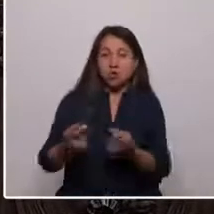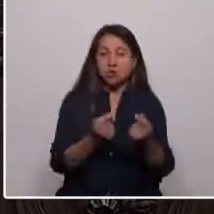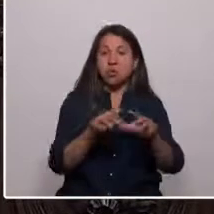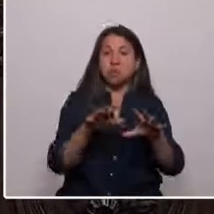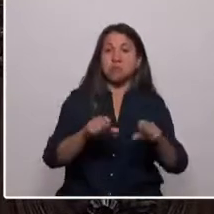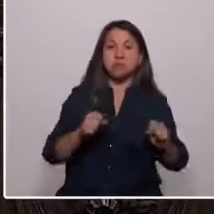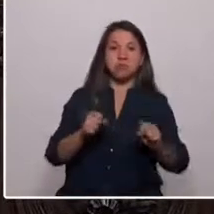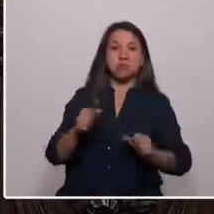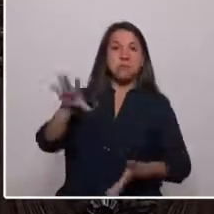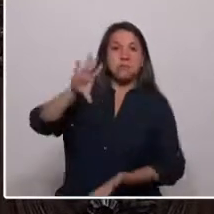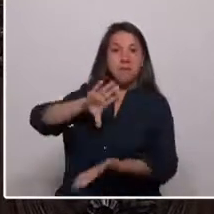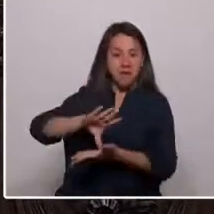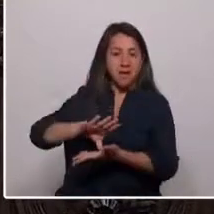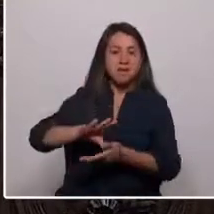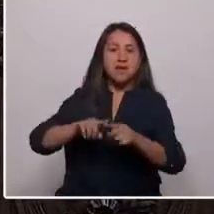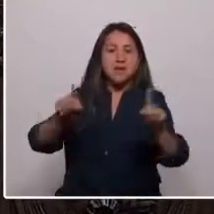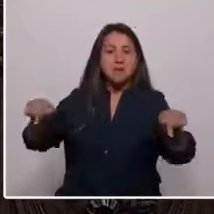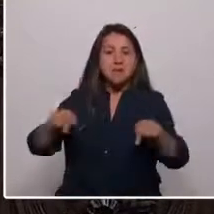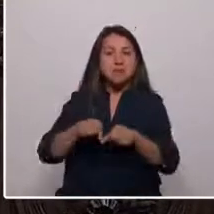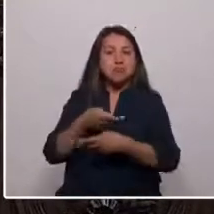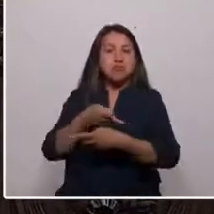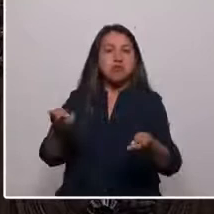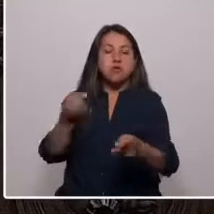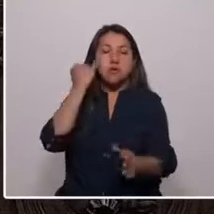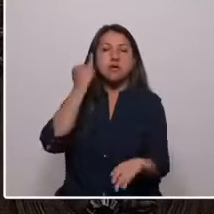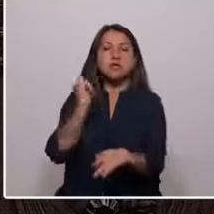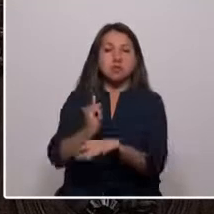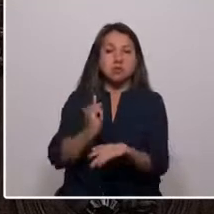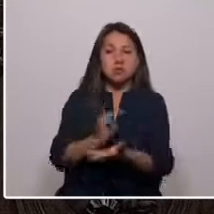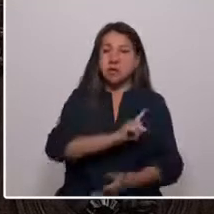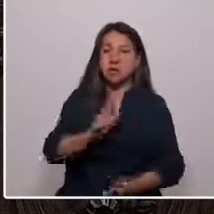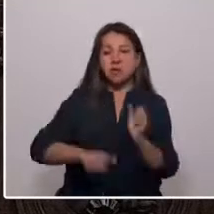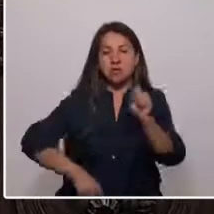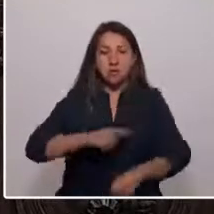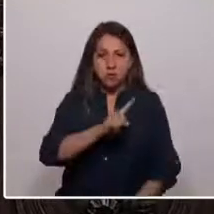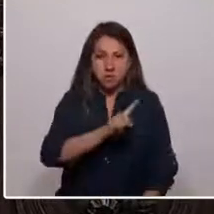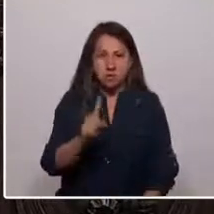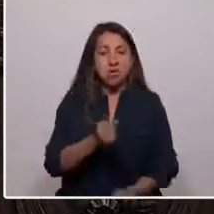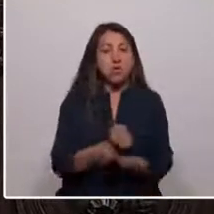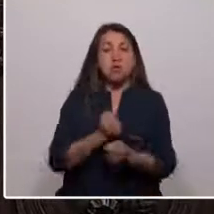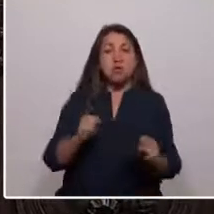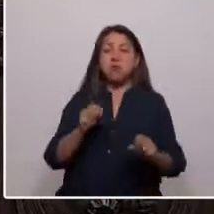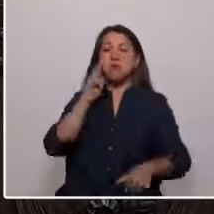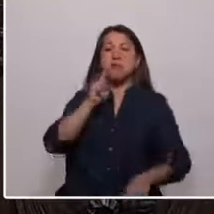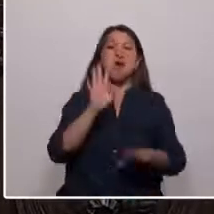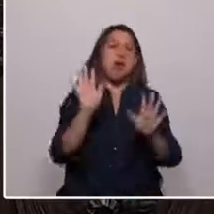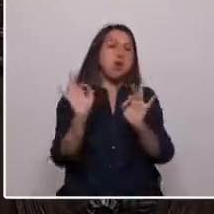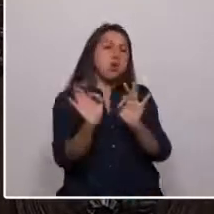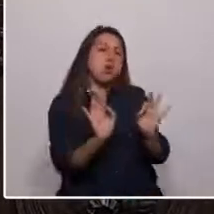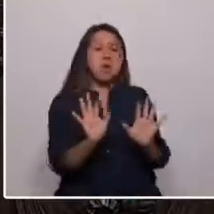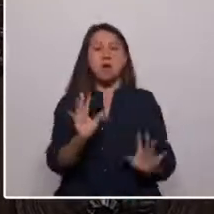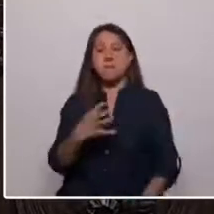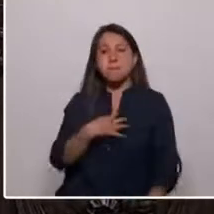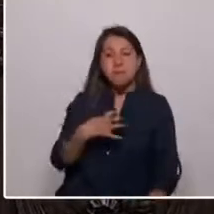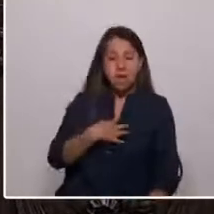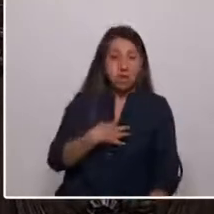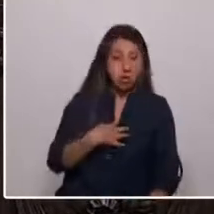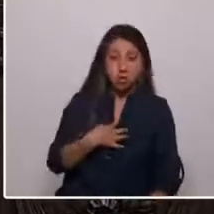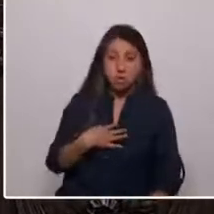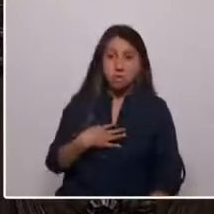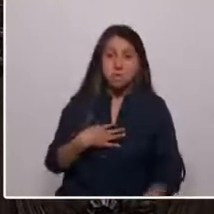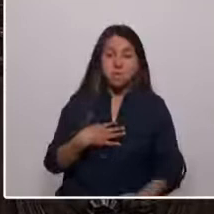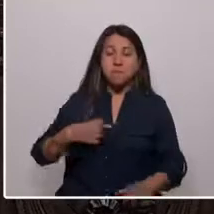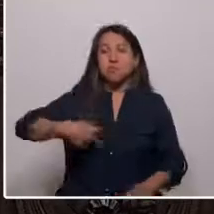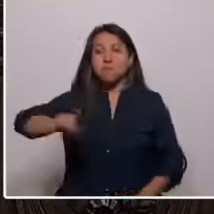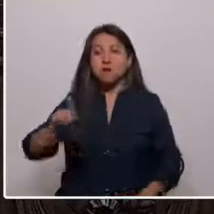nuestro país, nuestros espacios públicos y nuestras instituciones. No podemos normalizar que por miedo nos manden más temprano a